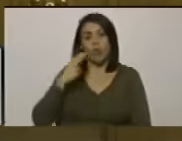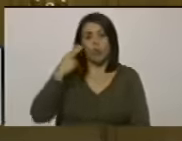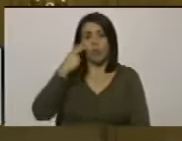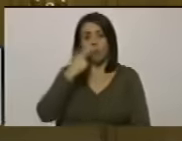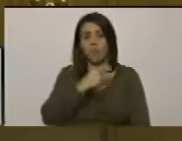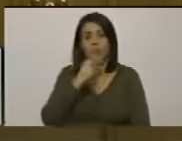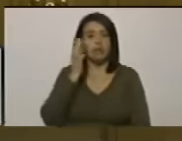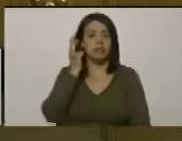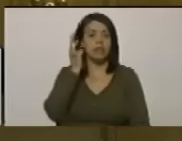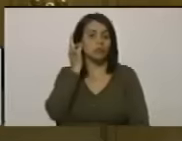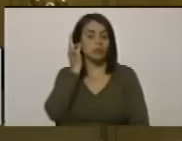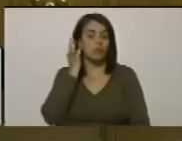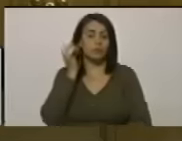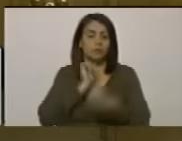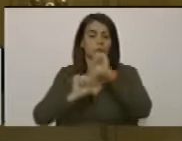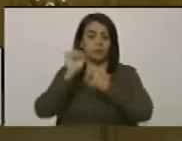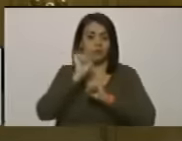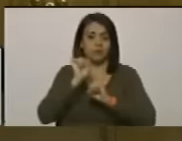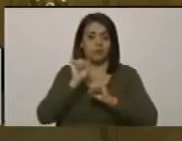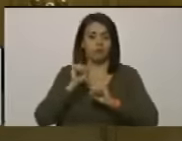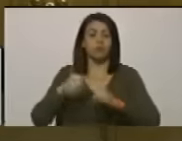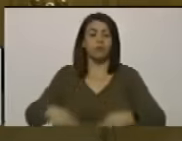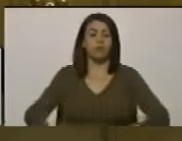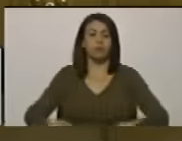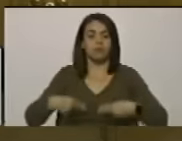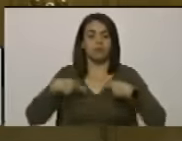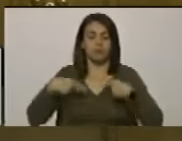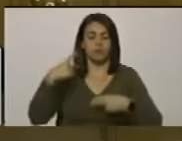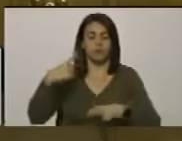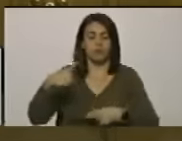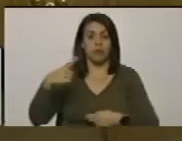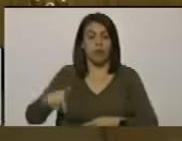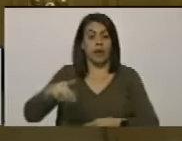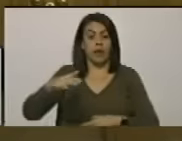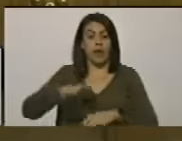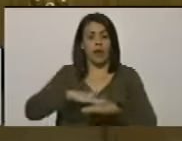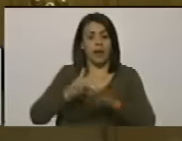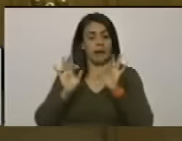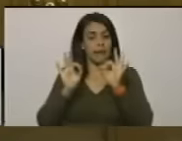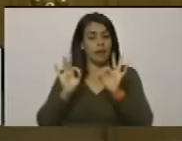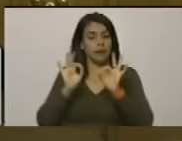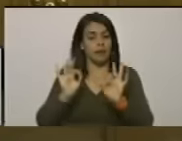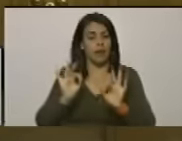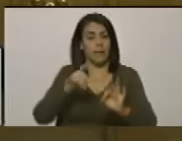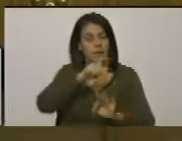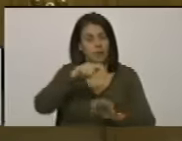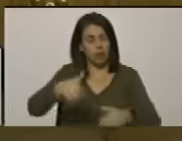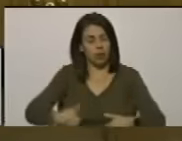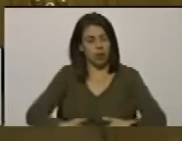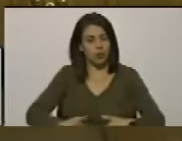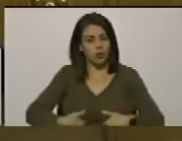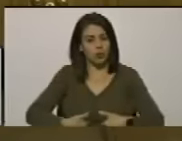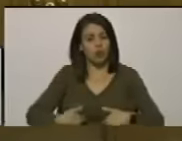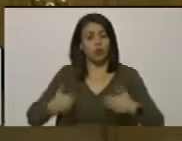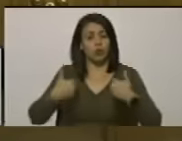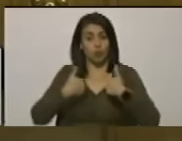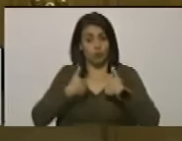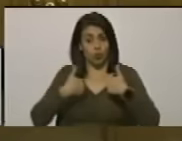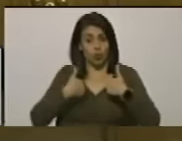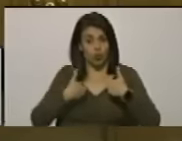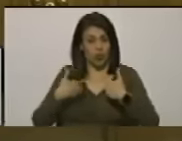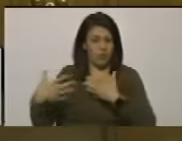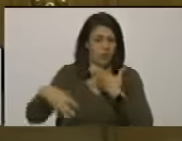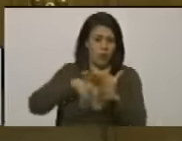defensora de los derechos humanos especialmente de las víctimas del conflicto armado en